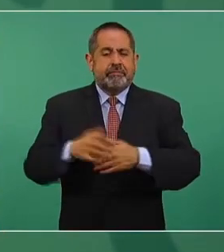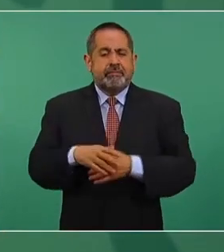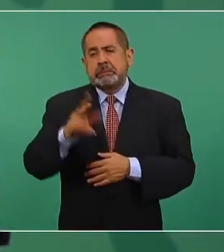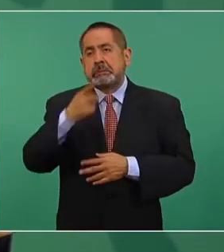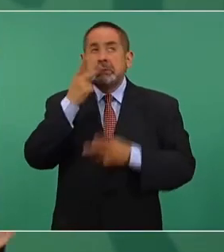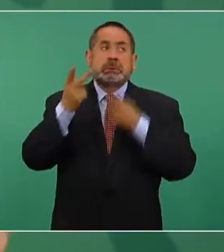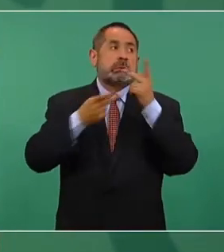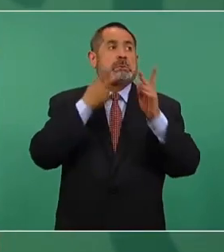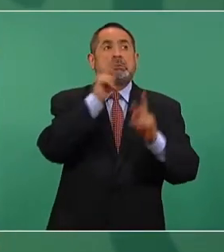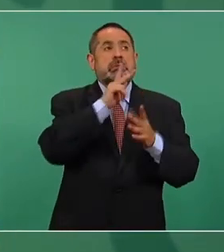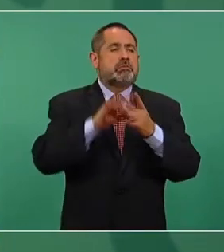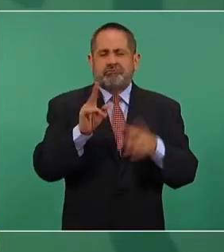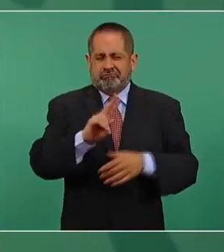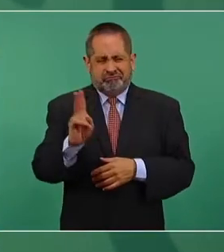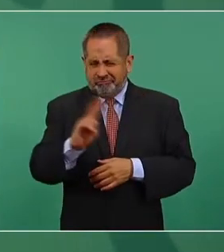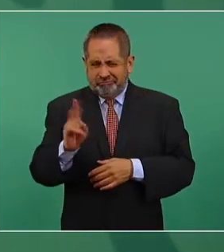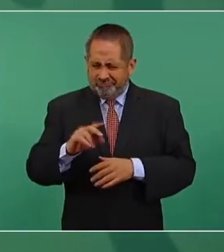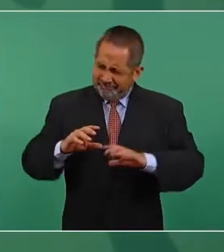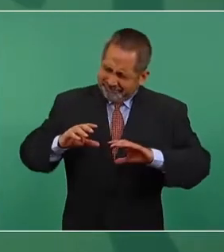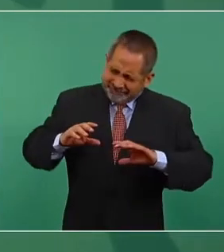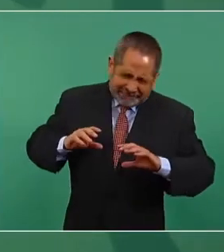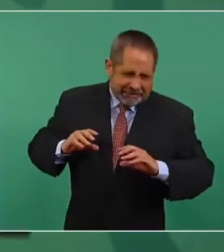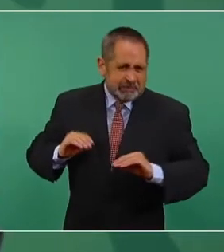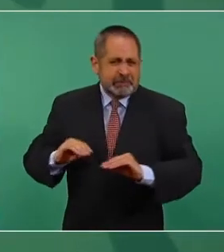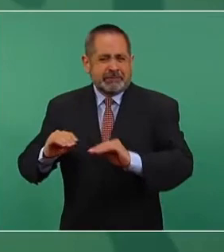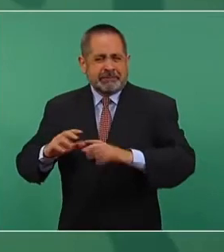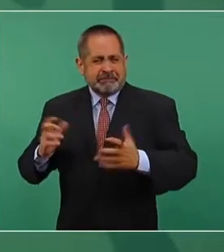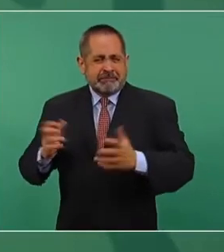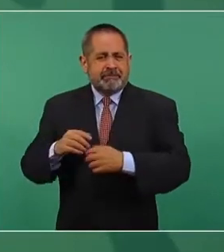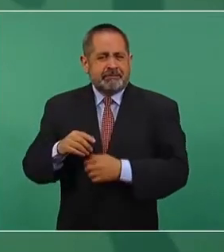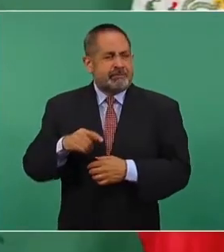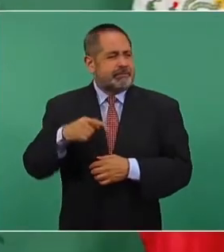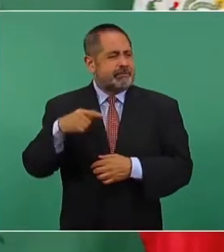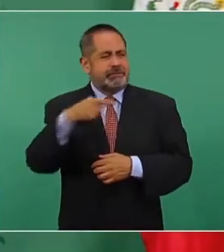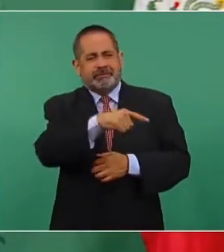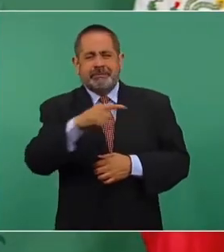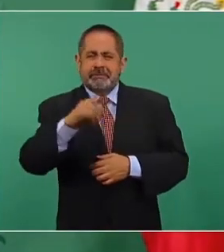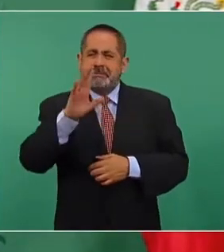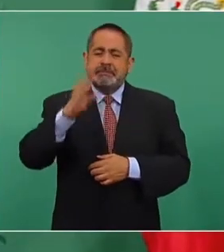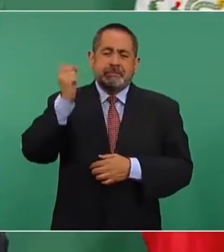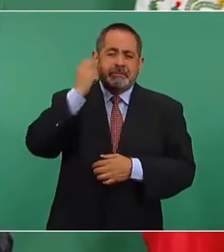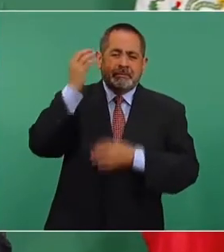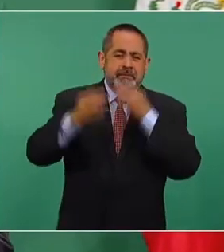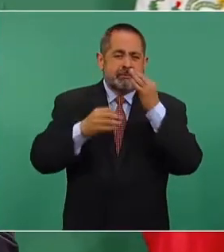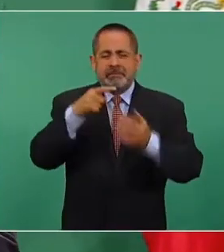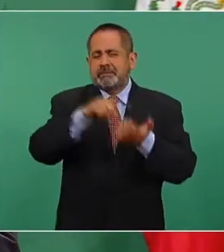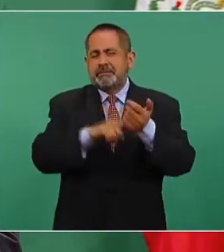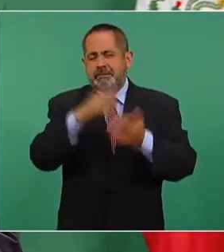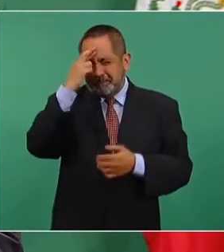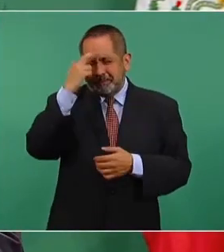discurso, ya aparecen esas cumbres como las de Davos.